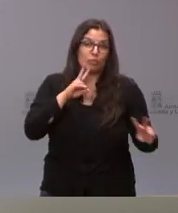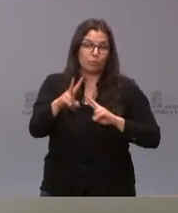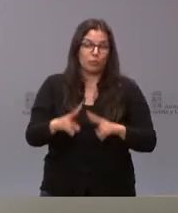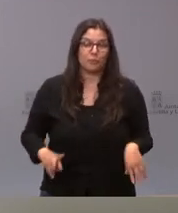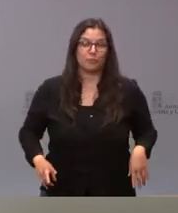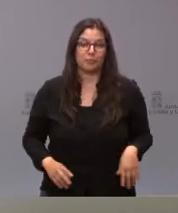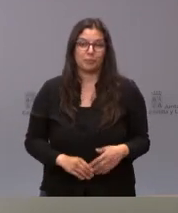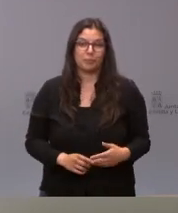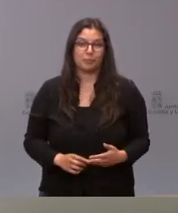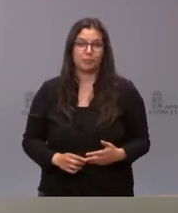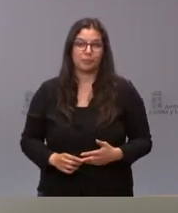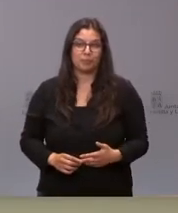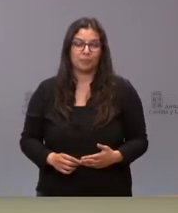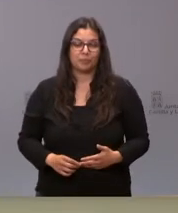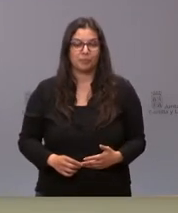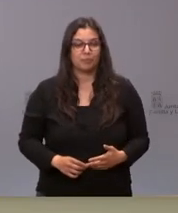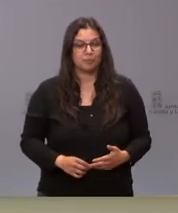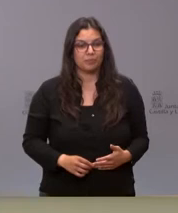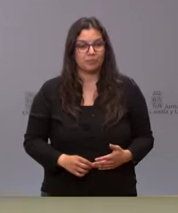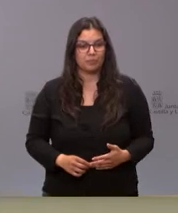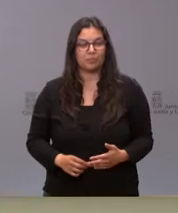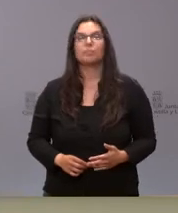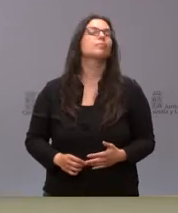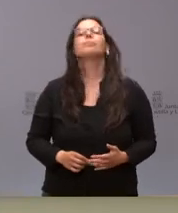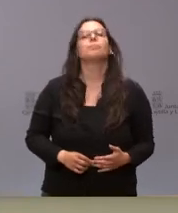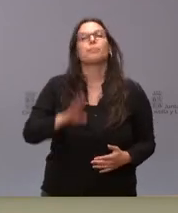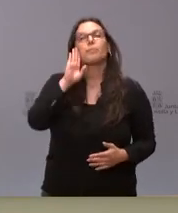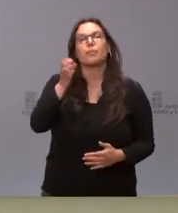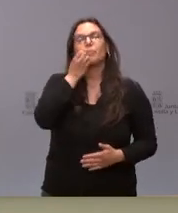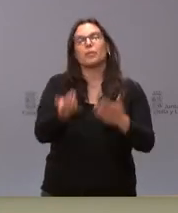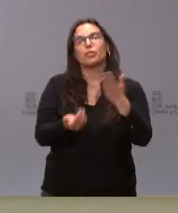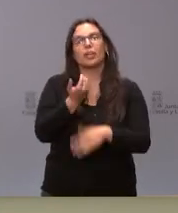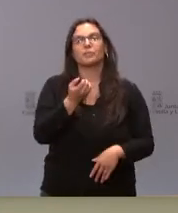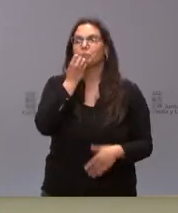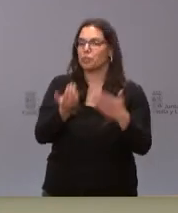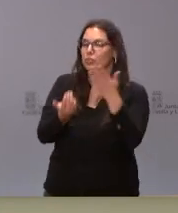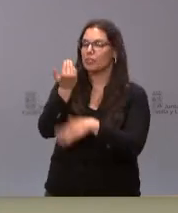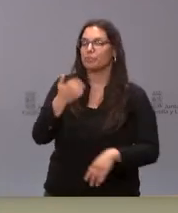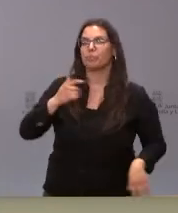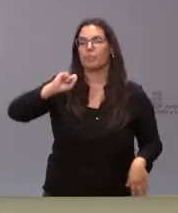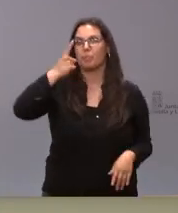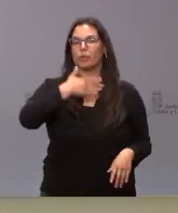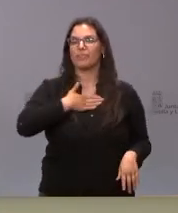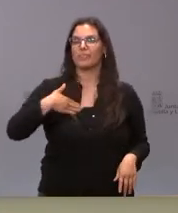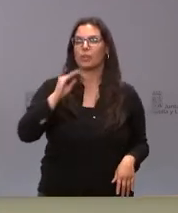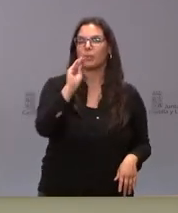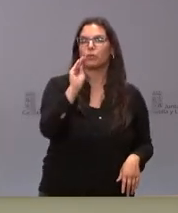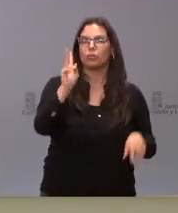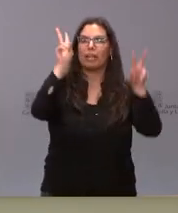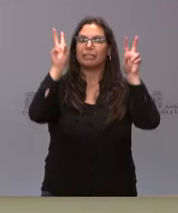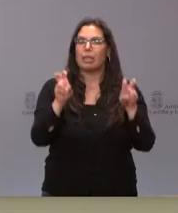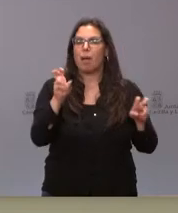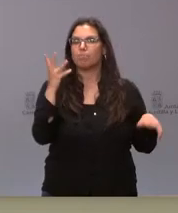responder sí hola buenos días buenos días en primer lugar quería preguntarle por el caso